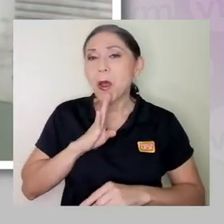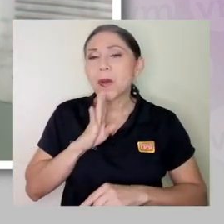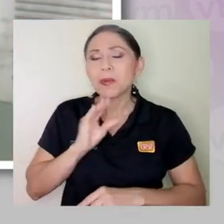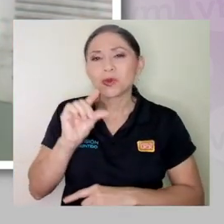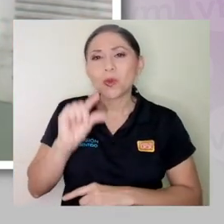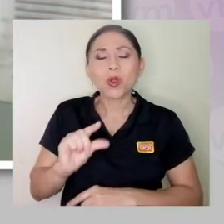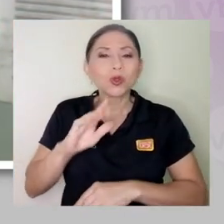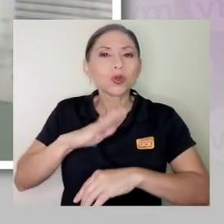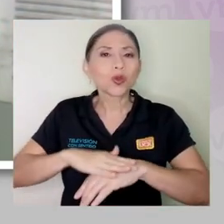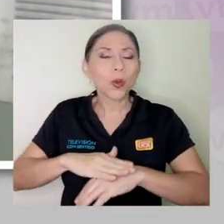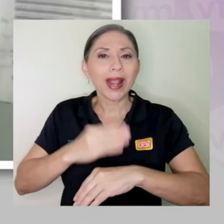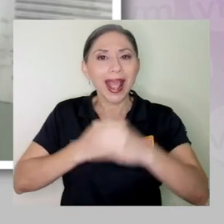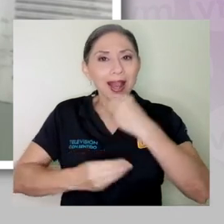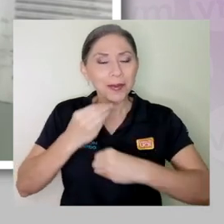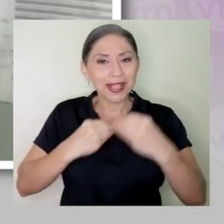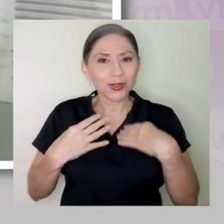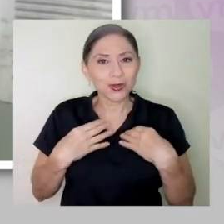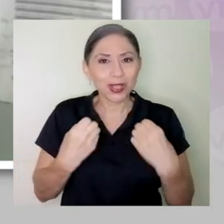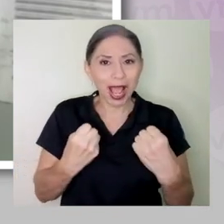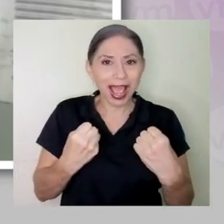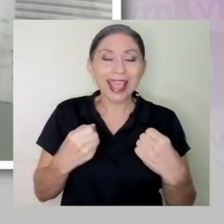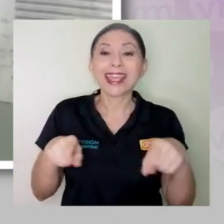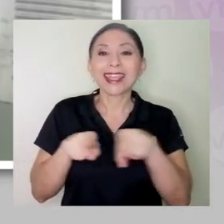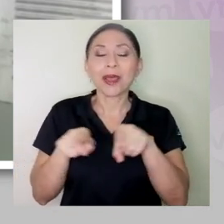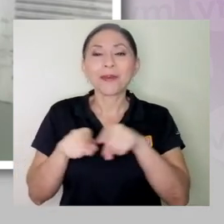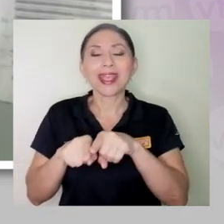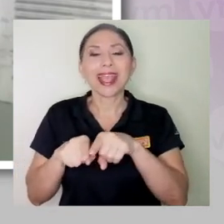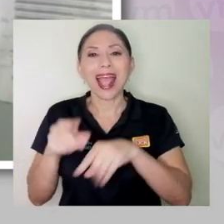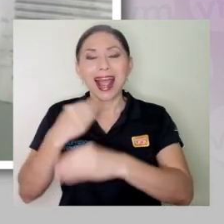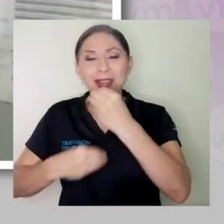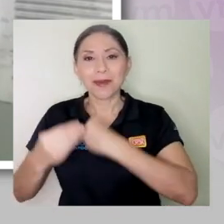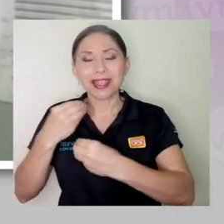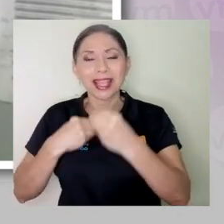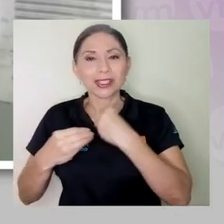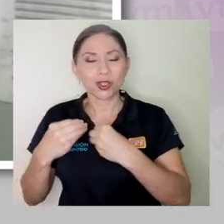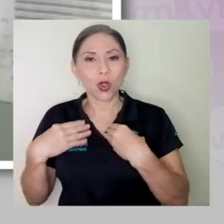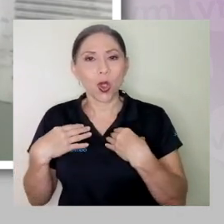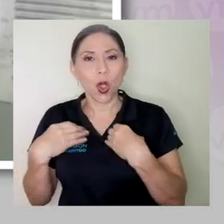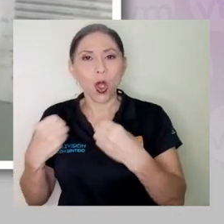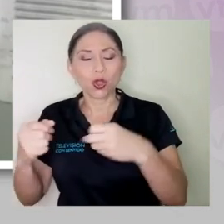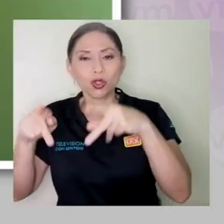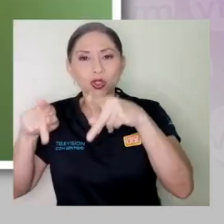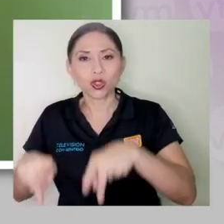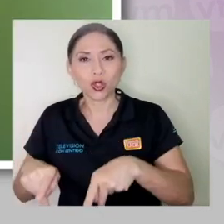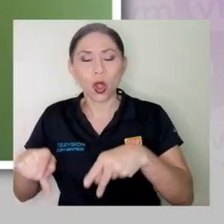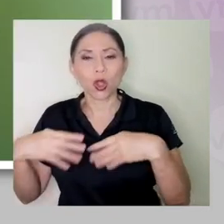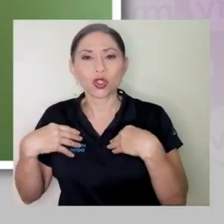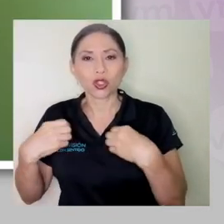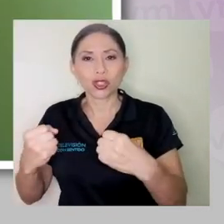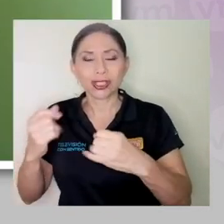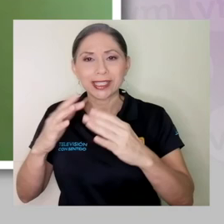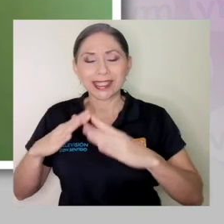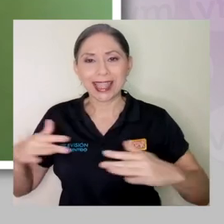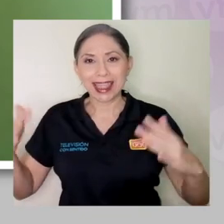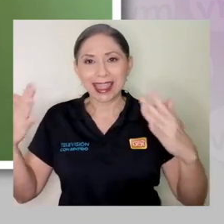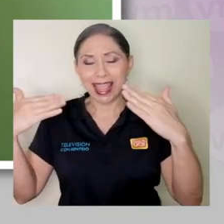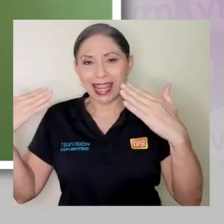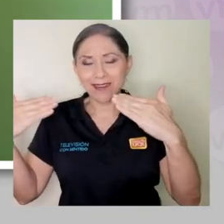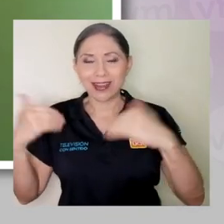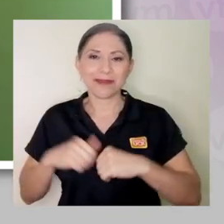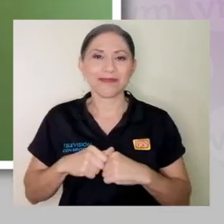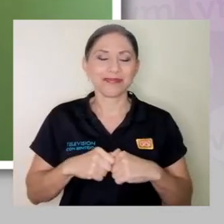de lo que es la alimentación saludable y la alimentación sostenible. Ok. Bueno, la alimentación